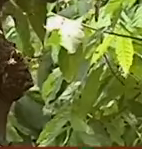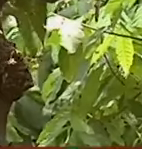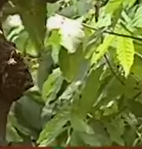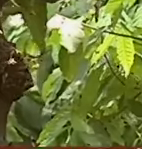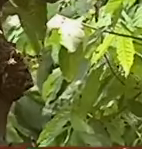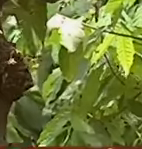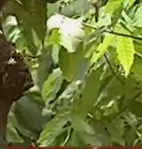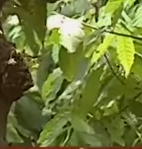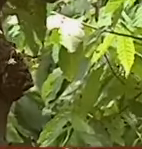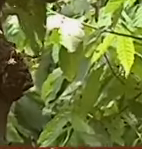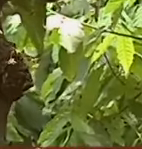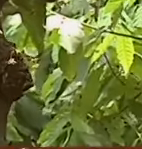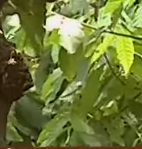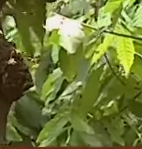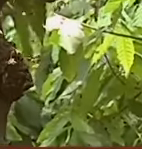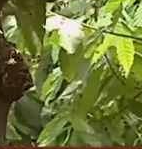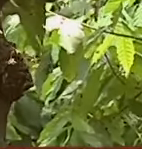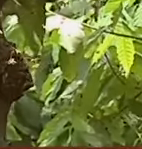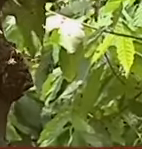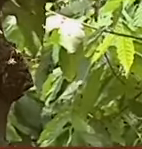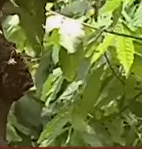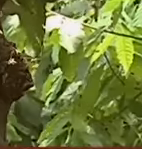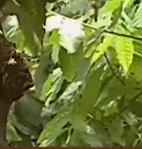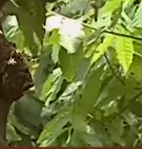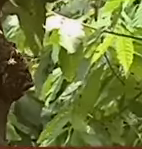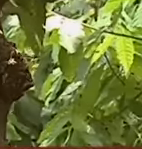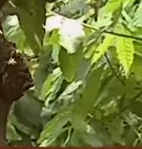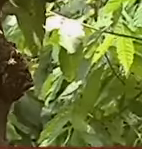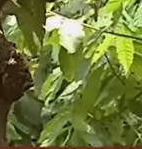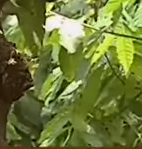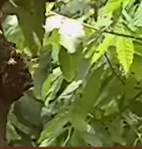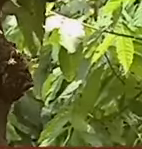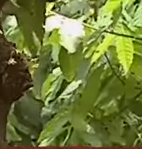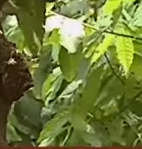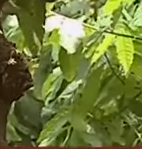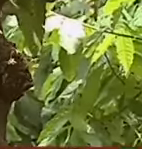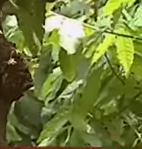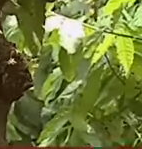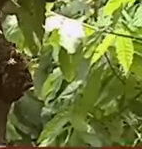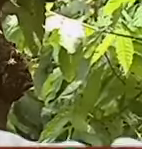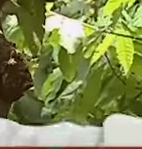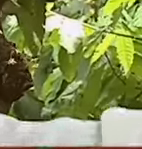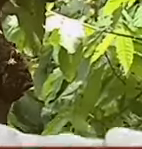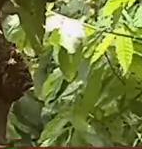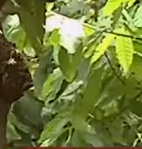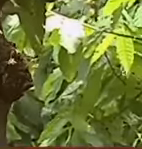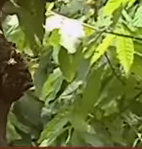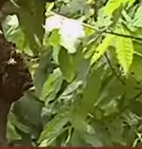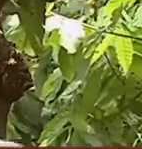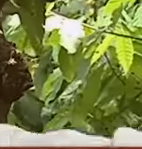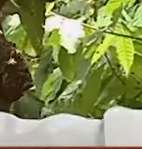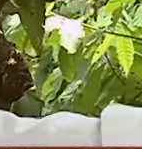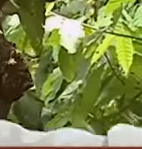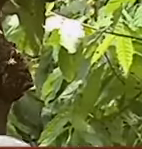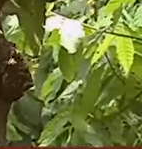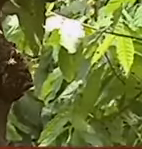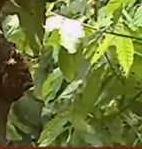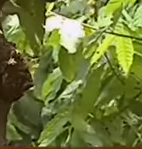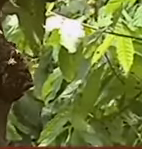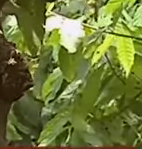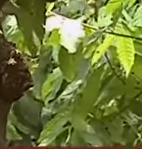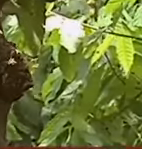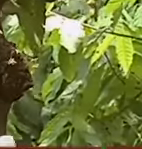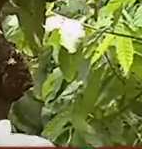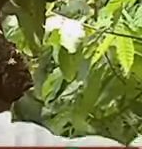Desde que la siembra Como se hacía antiguamente Tenías una planta de cacao O una planta de café